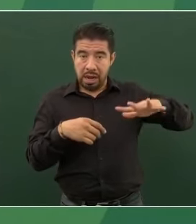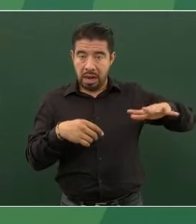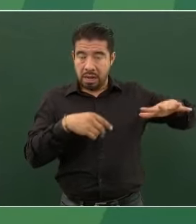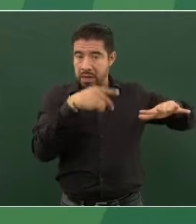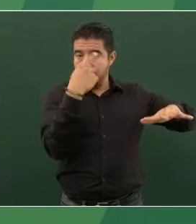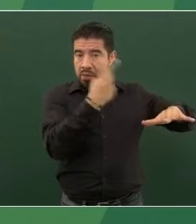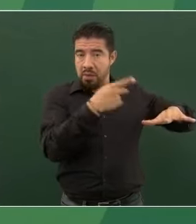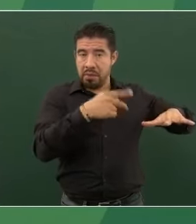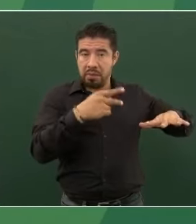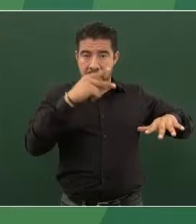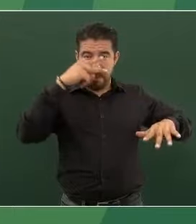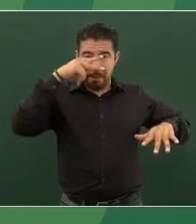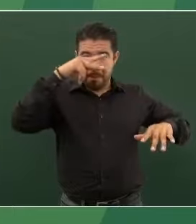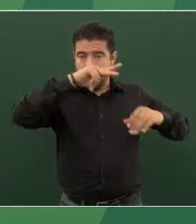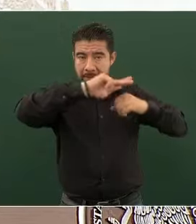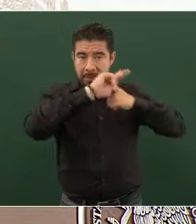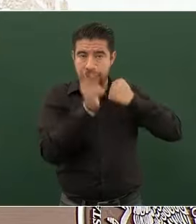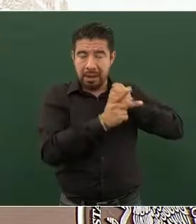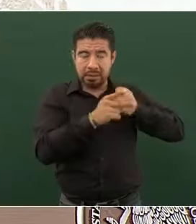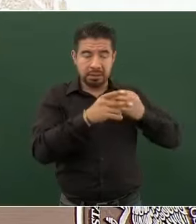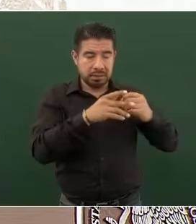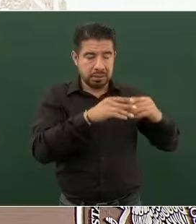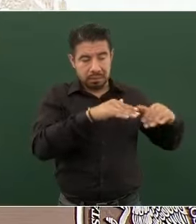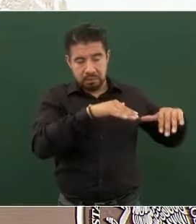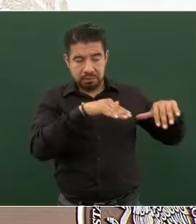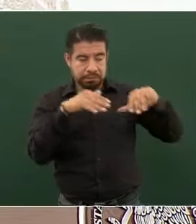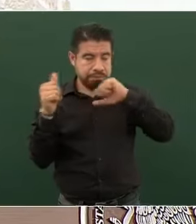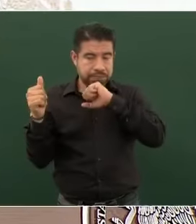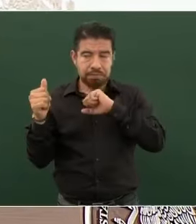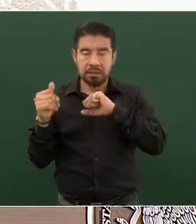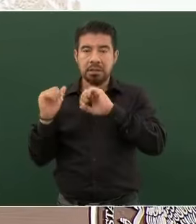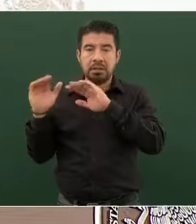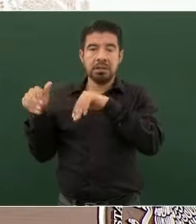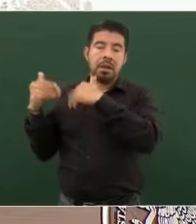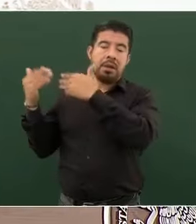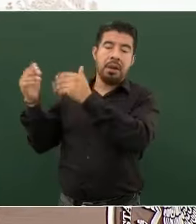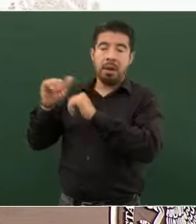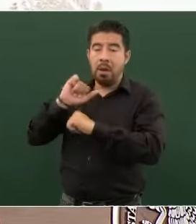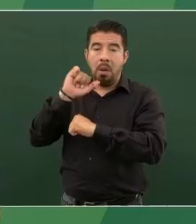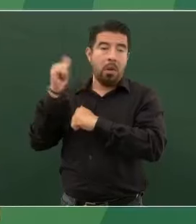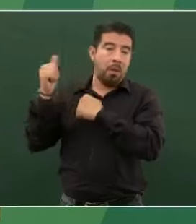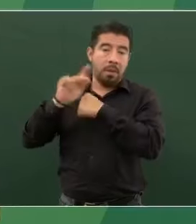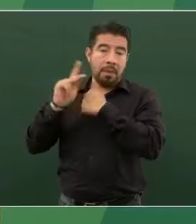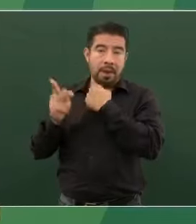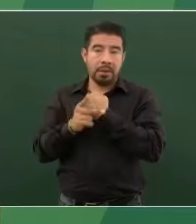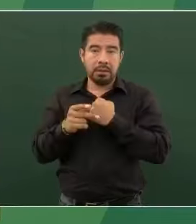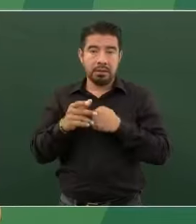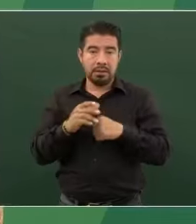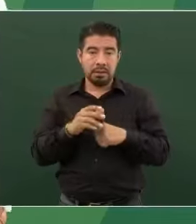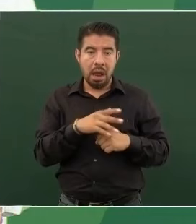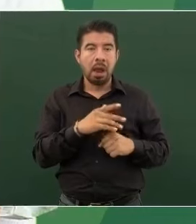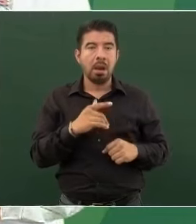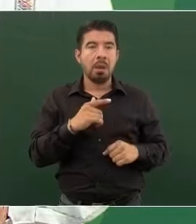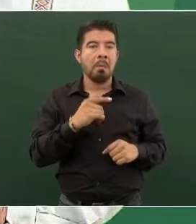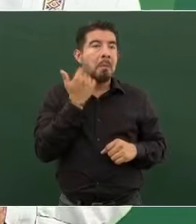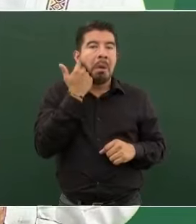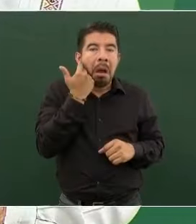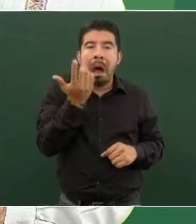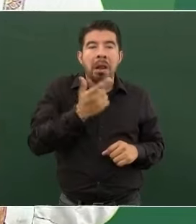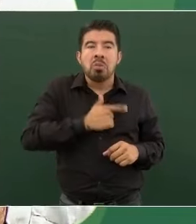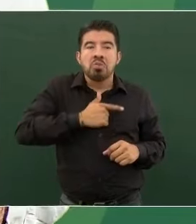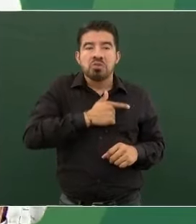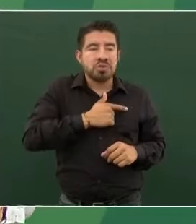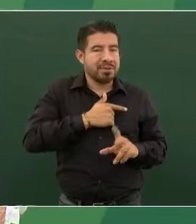necesidad. Ya llevamos algún tiempo trabajando en el